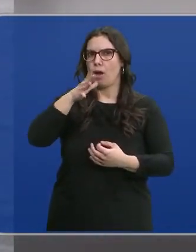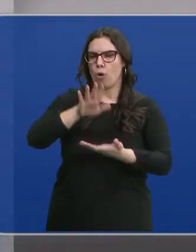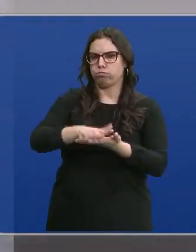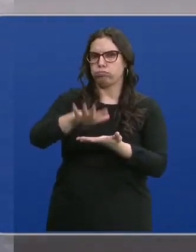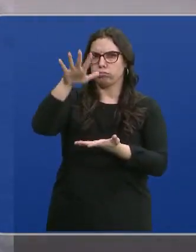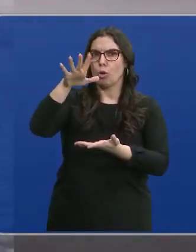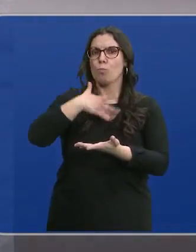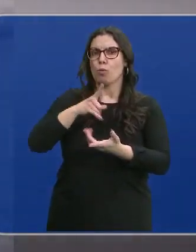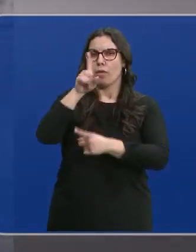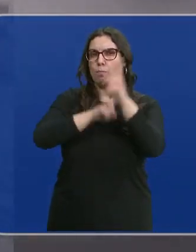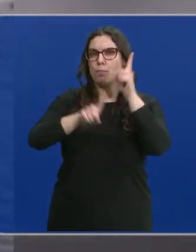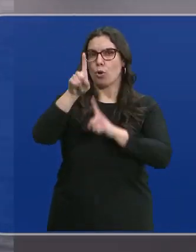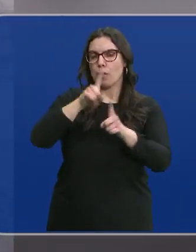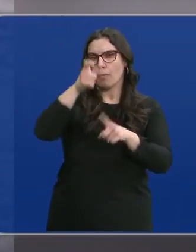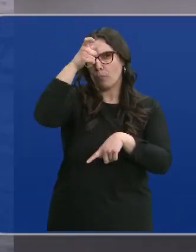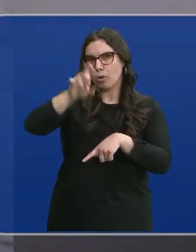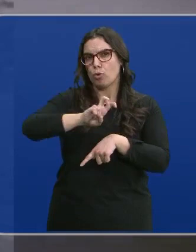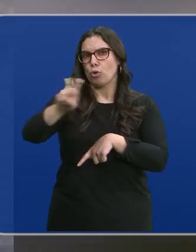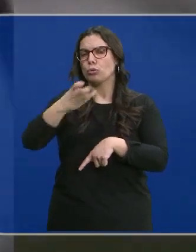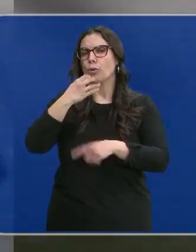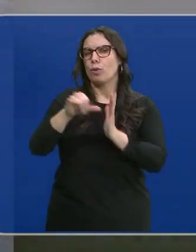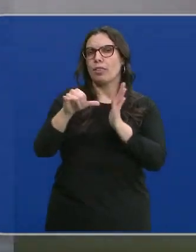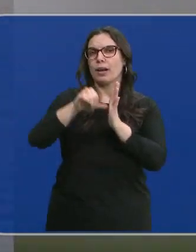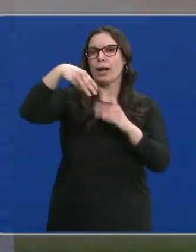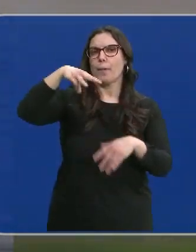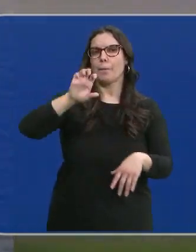problemas cerca de otros municipios como Mejeces.